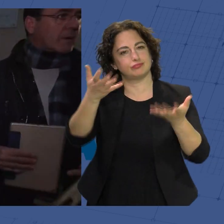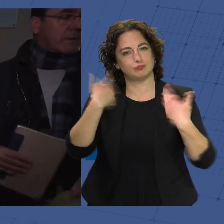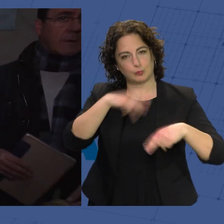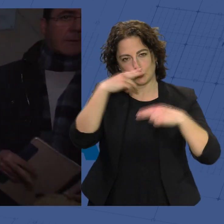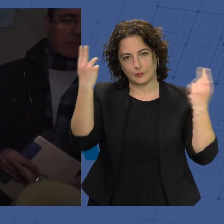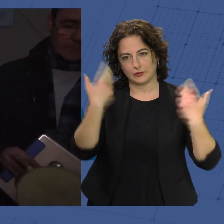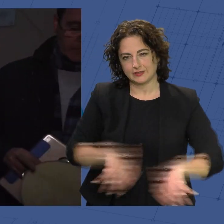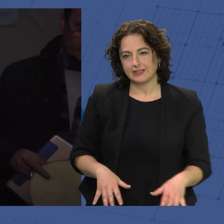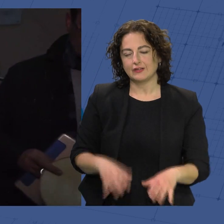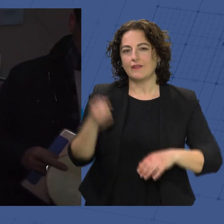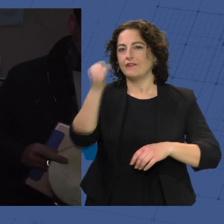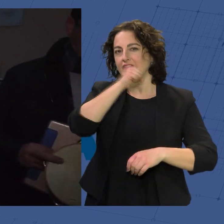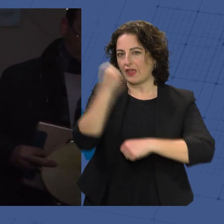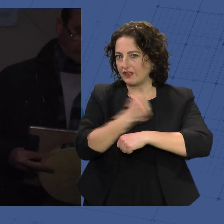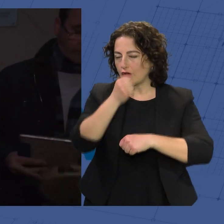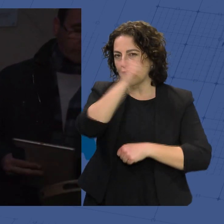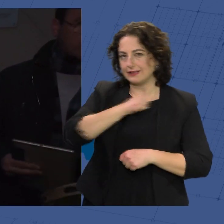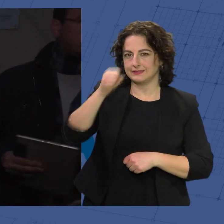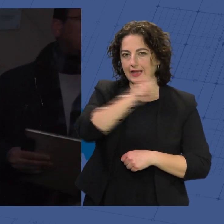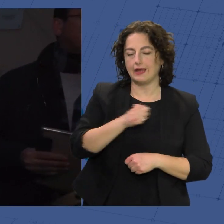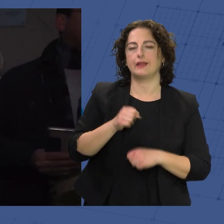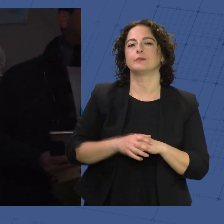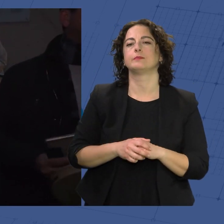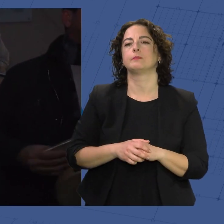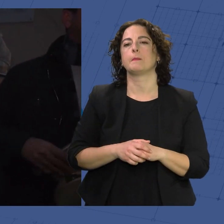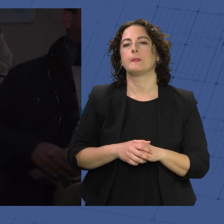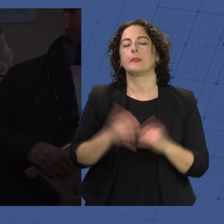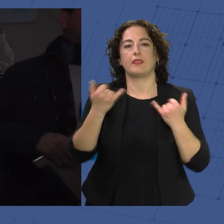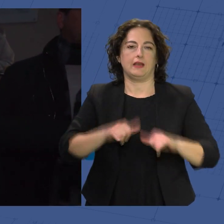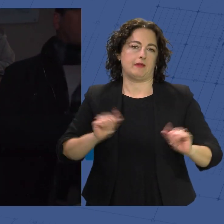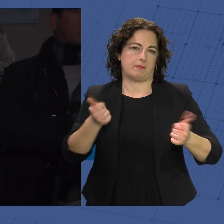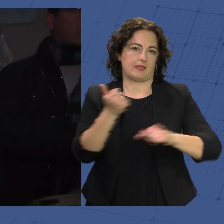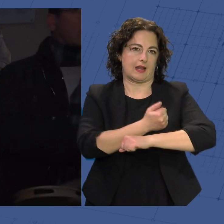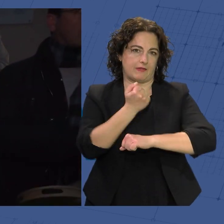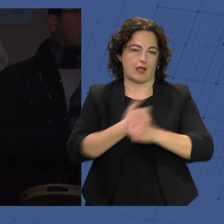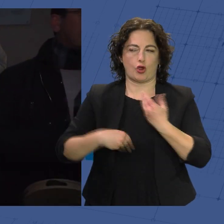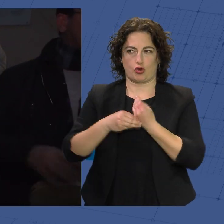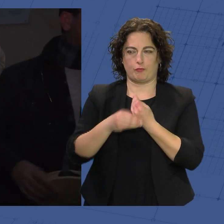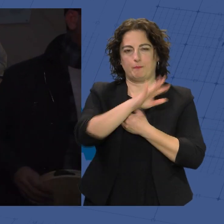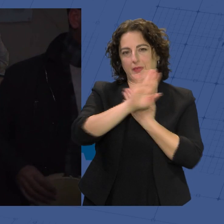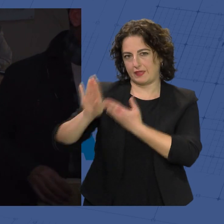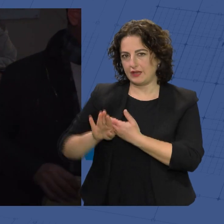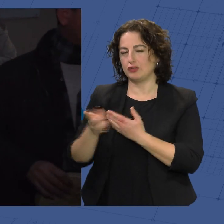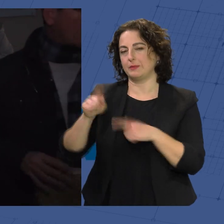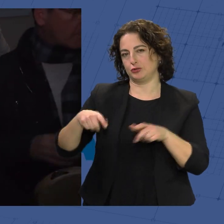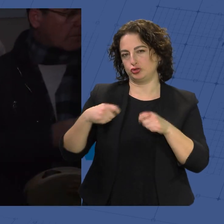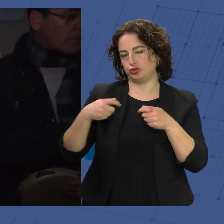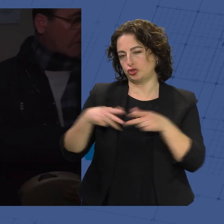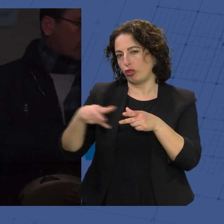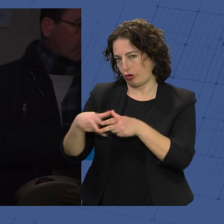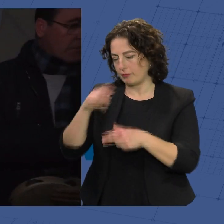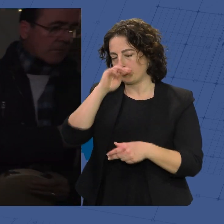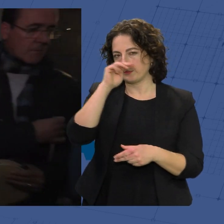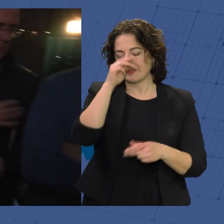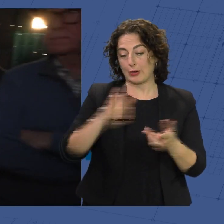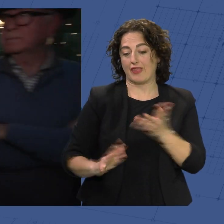Es decir, los villancicos que vamos a cantar empezando a celebrar la Navidad con nuestros vecinos y con nuestros asociados y bueno, y con